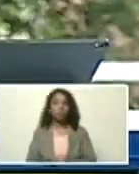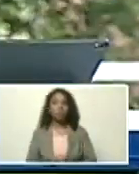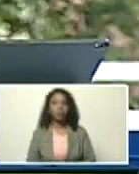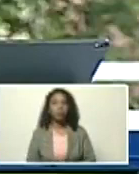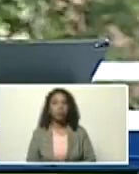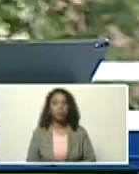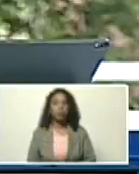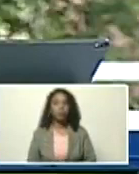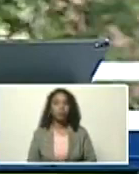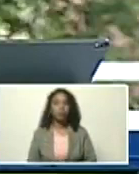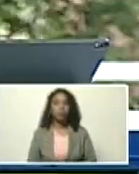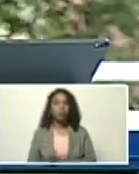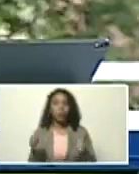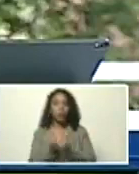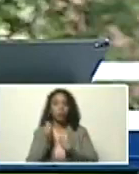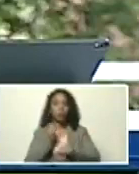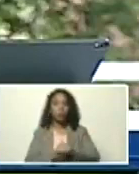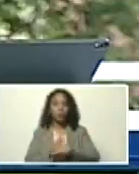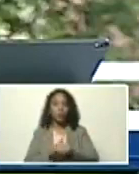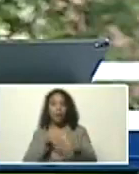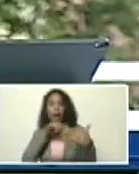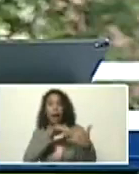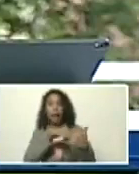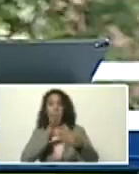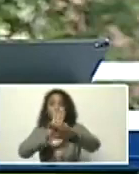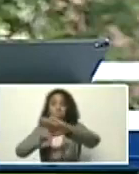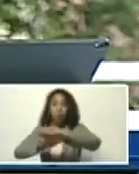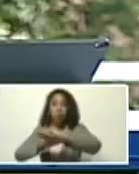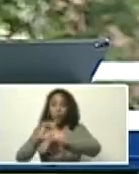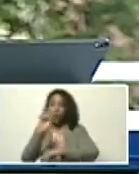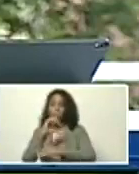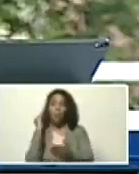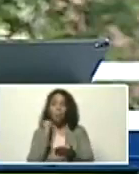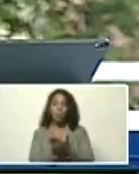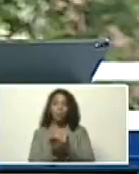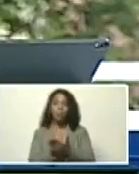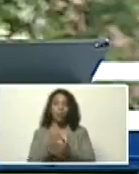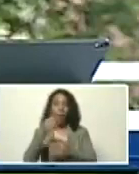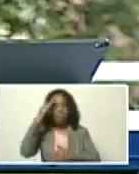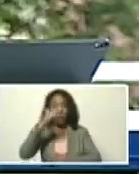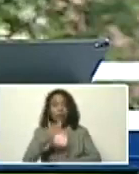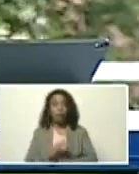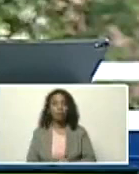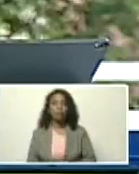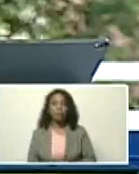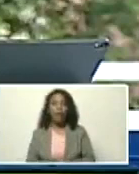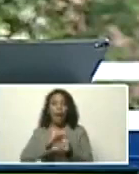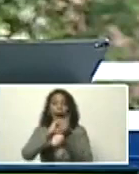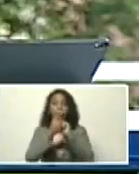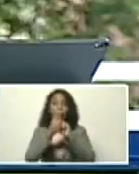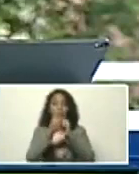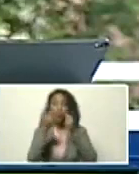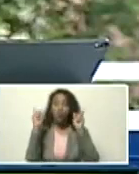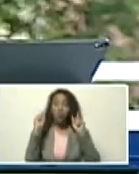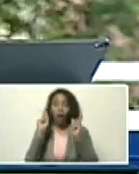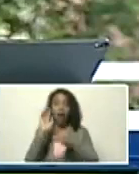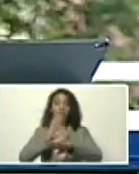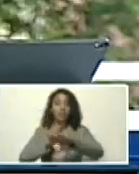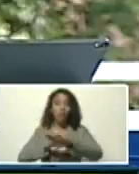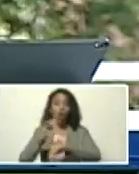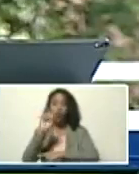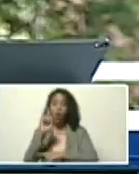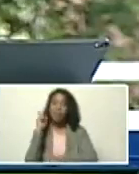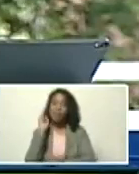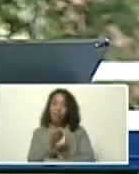con tiempo, guerra avisada, no mata soldados, cambio climático avisado, no